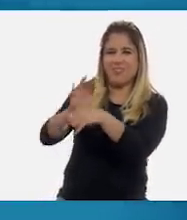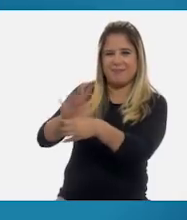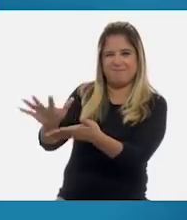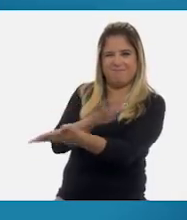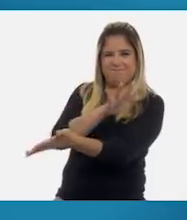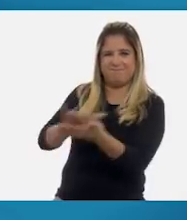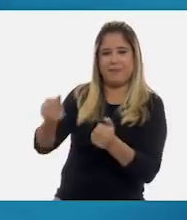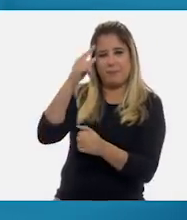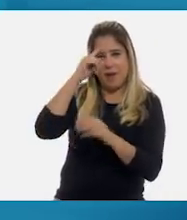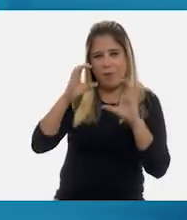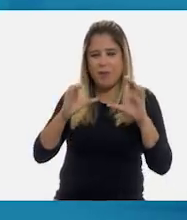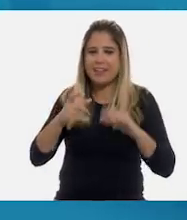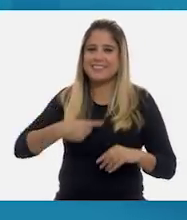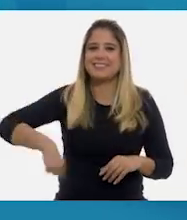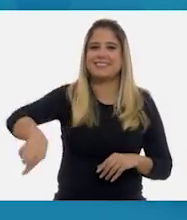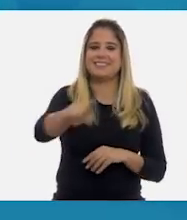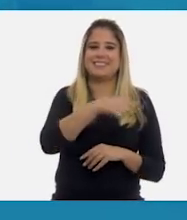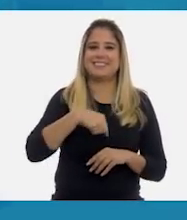los otros.